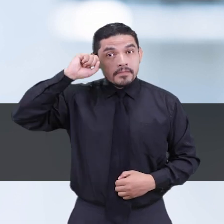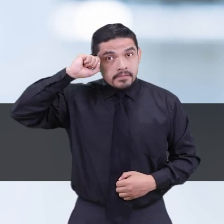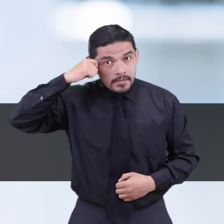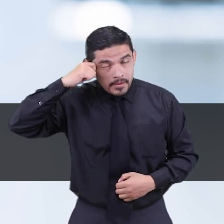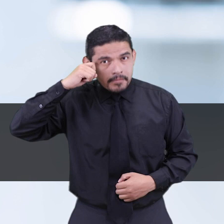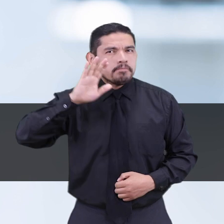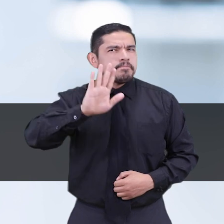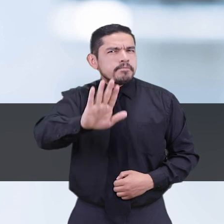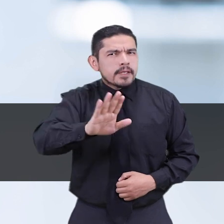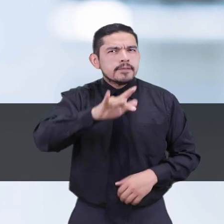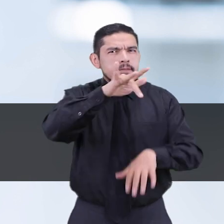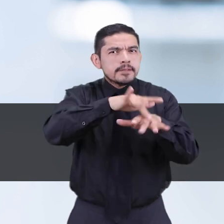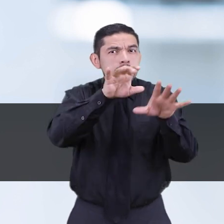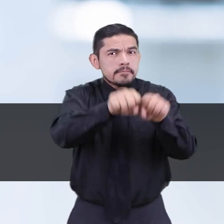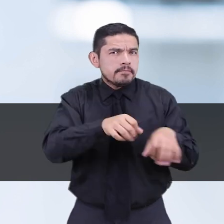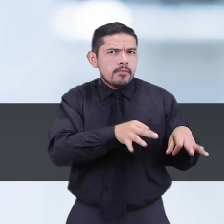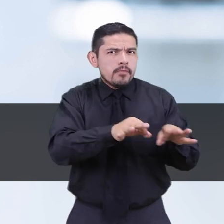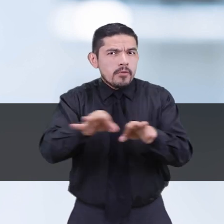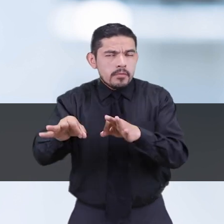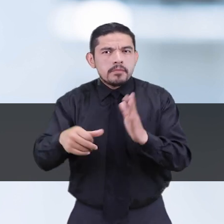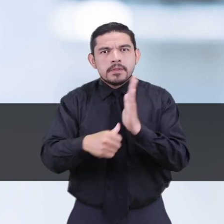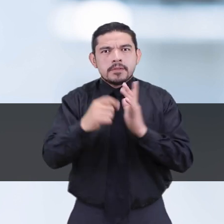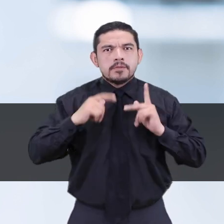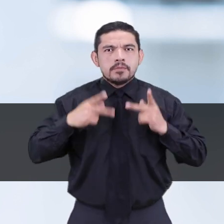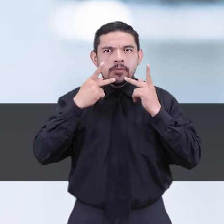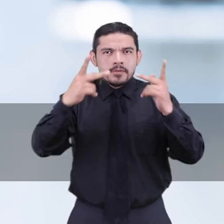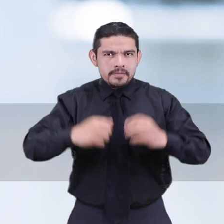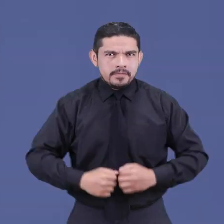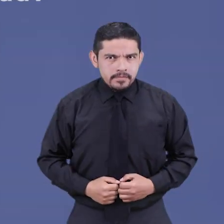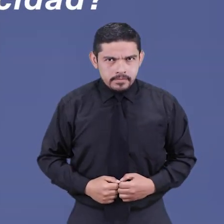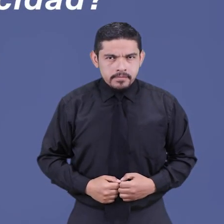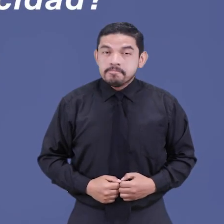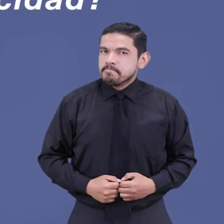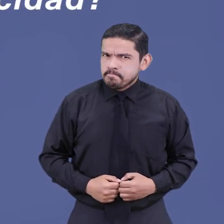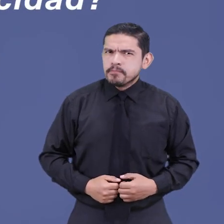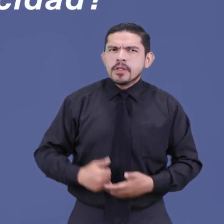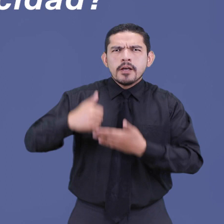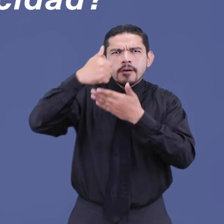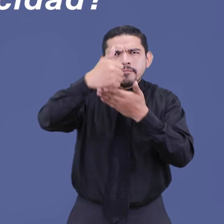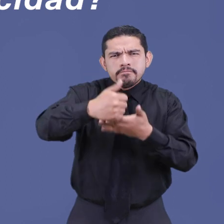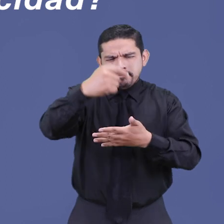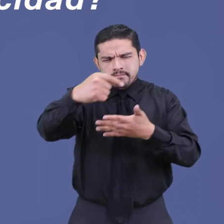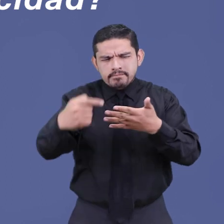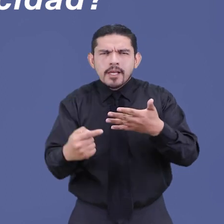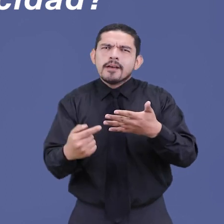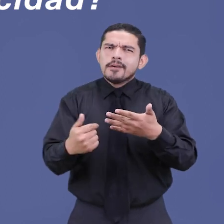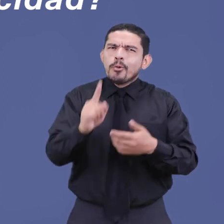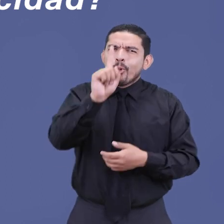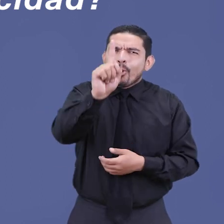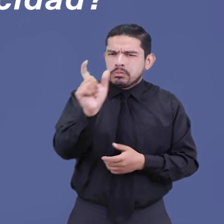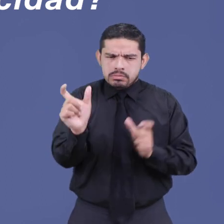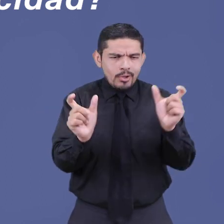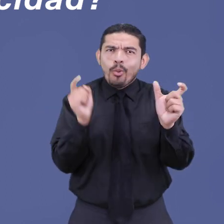puedes agendar tu cita en los canales habilitados por el Ministerio de Salud Pública. ¿Cuáles son los beneficios de contar con un solo